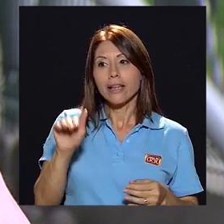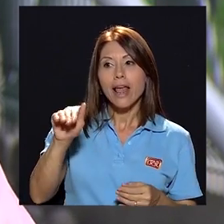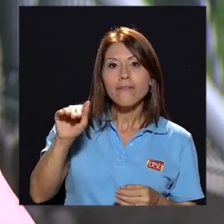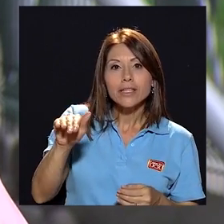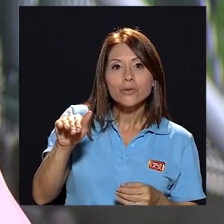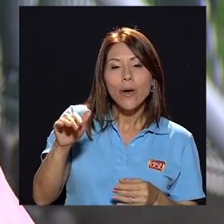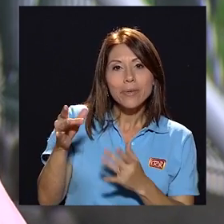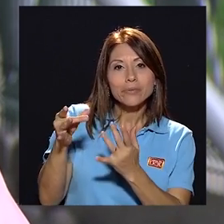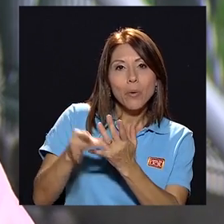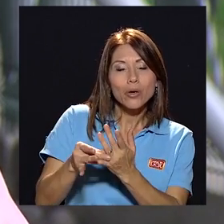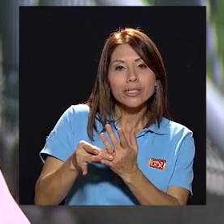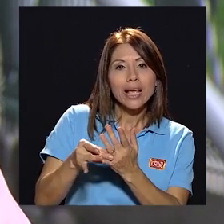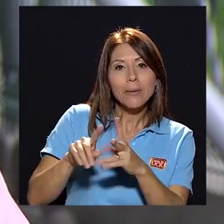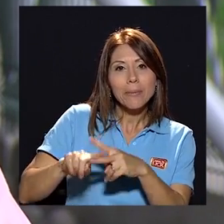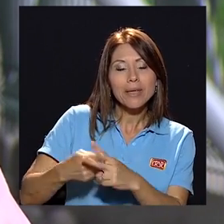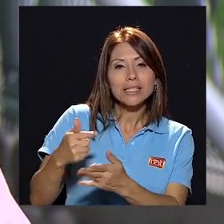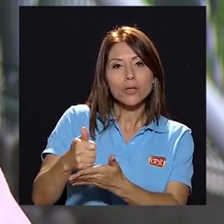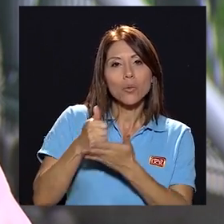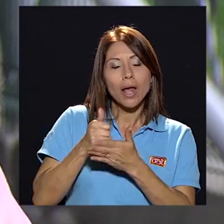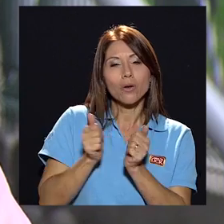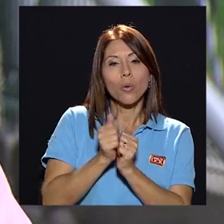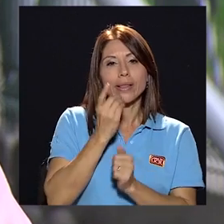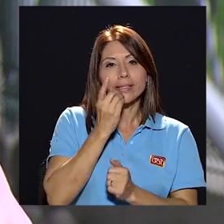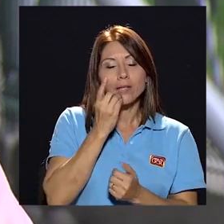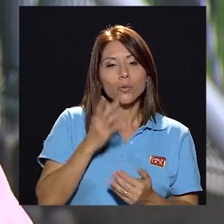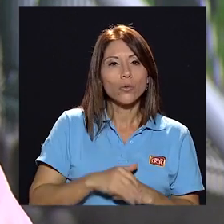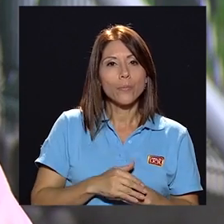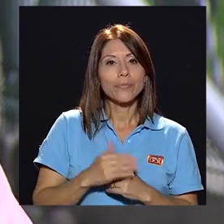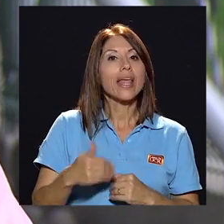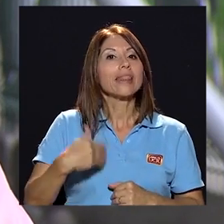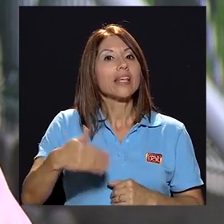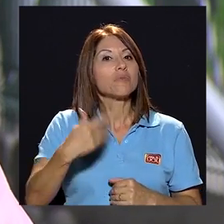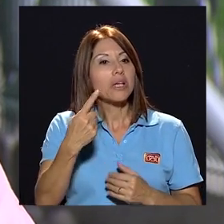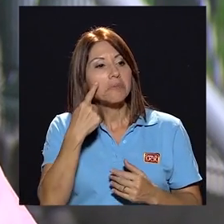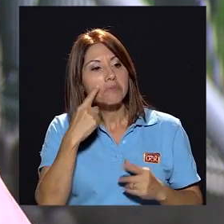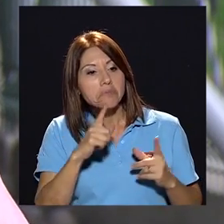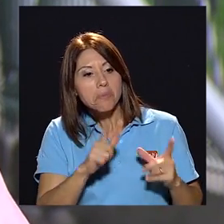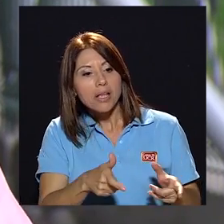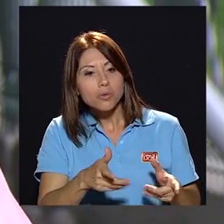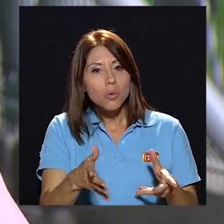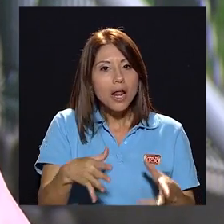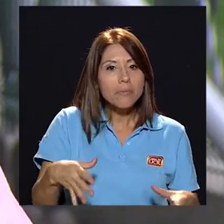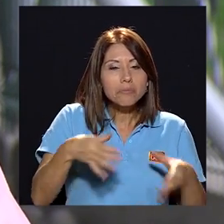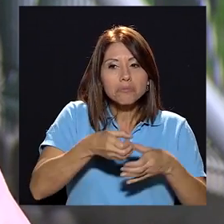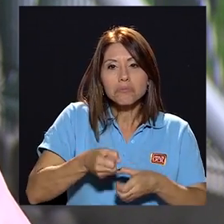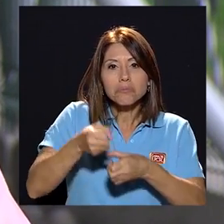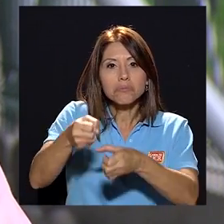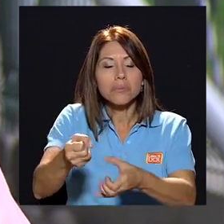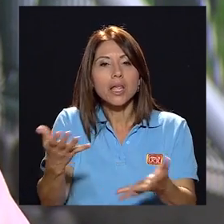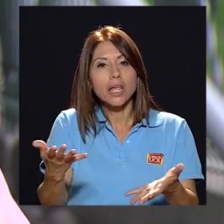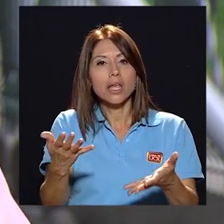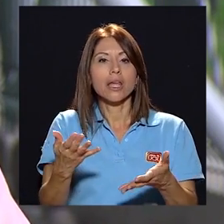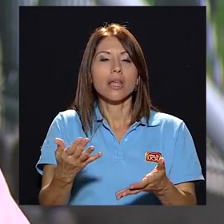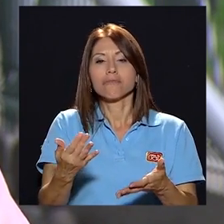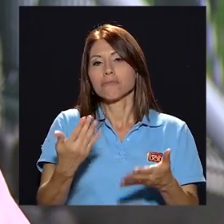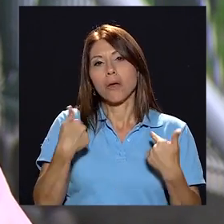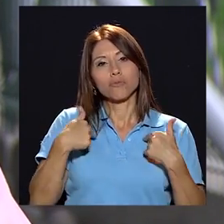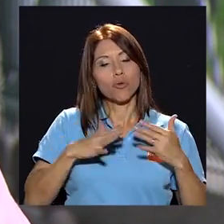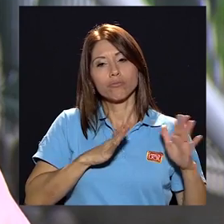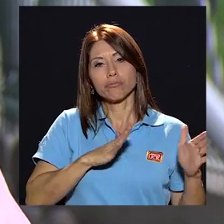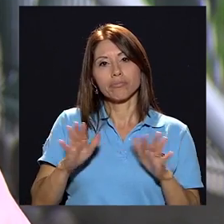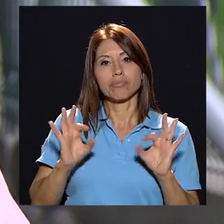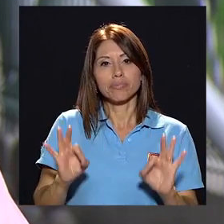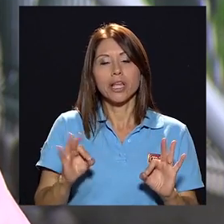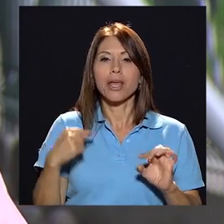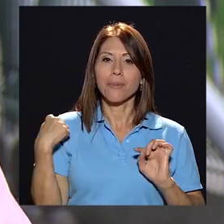que me empiece a ayudar con el desayuno, después voy a botar la basura, si fuera el caso y demás, y